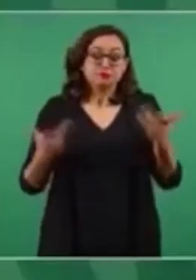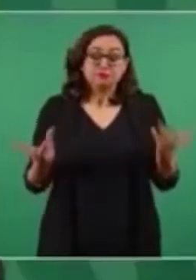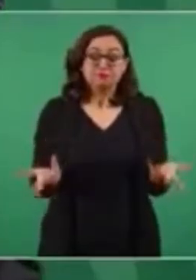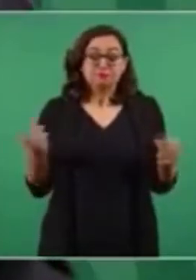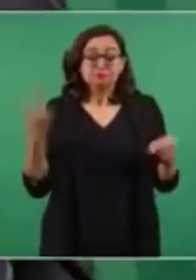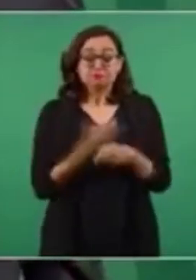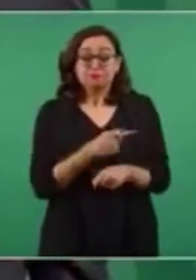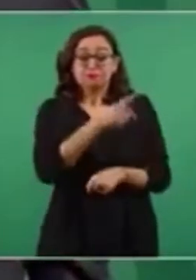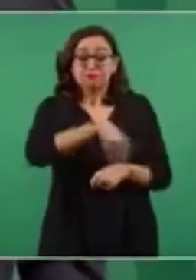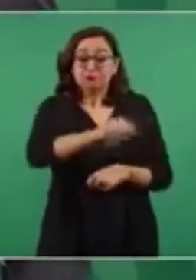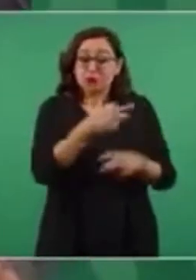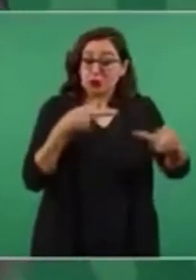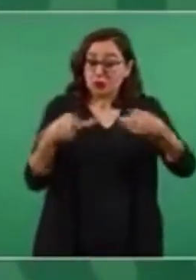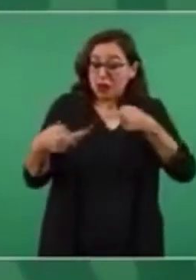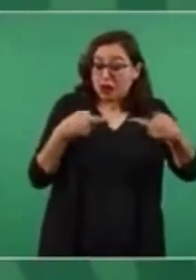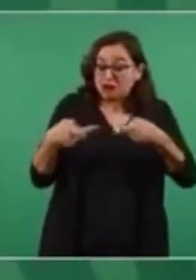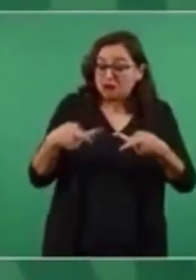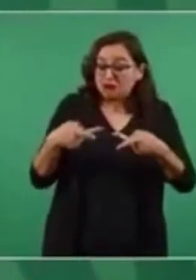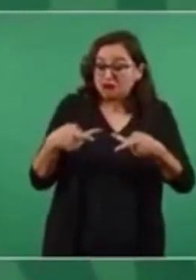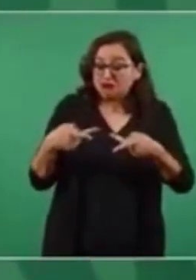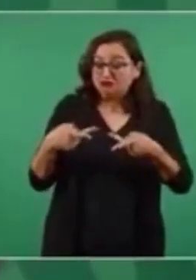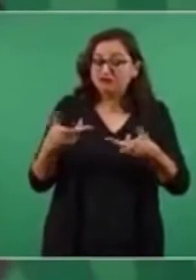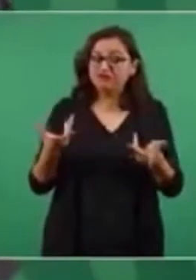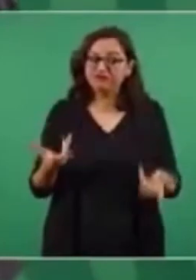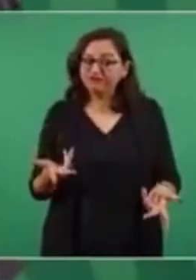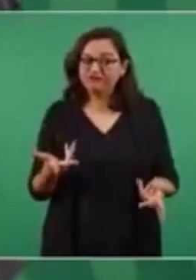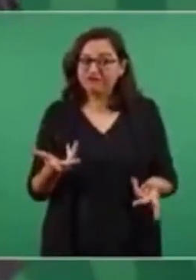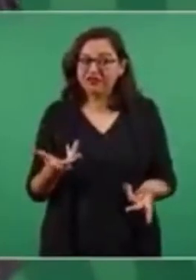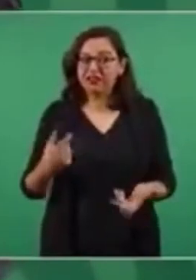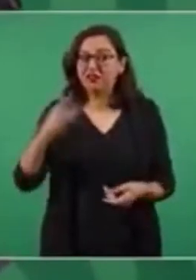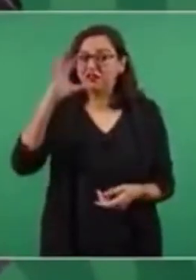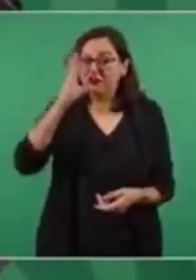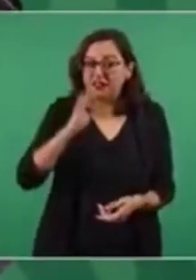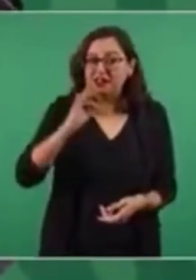No les ha funcionado su estrategia, ni les va a funcionar,